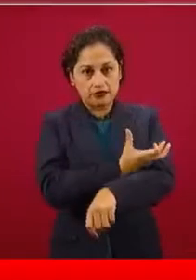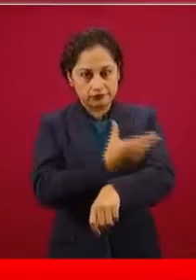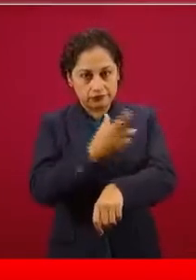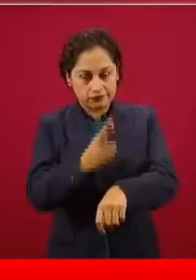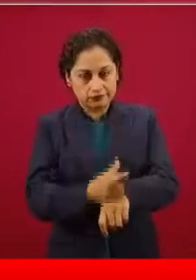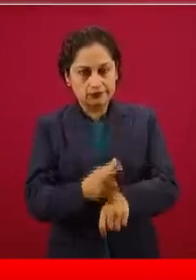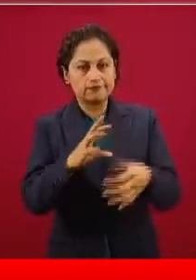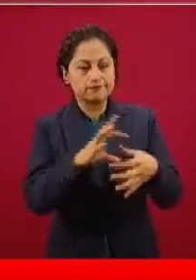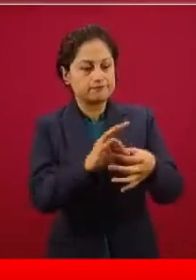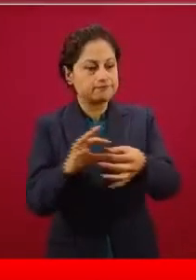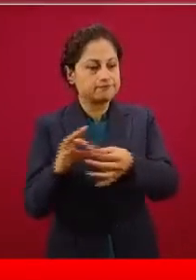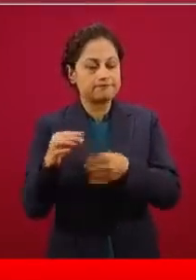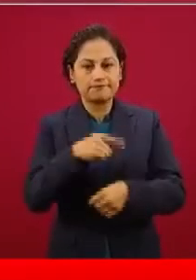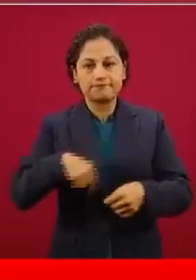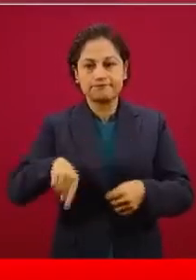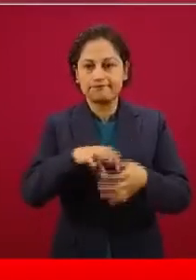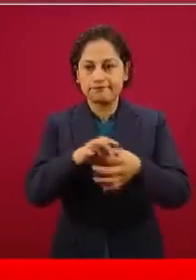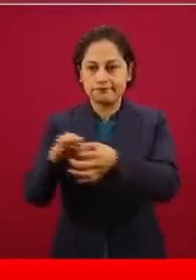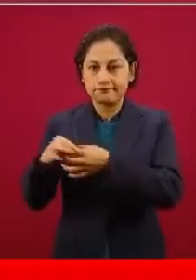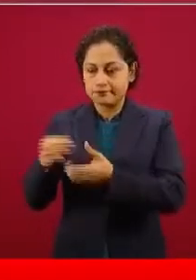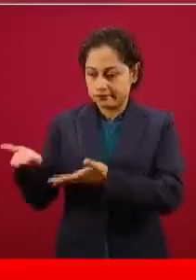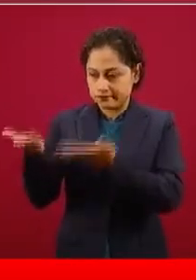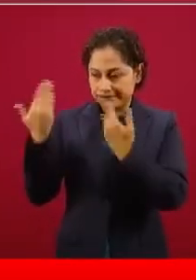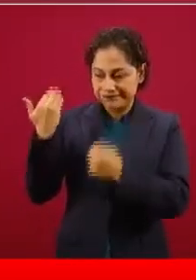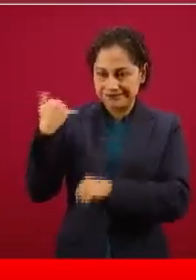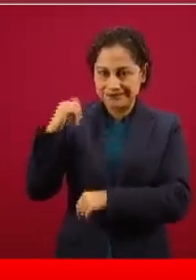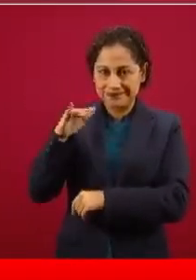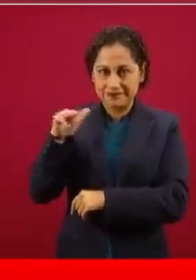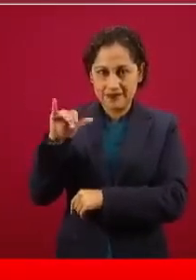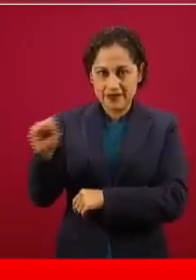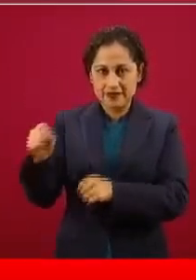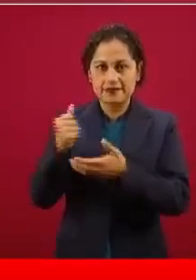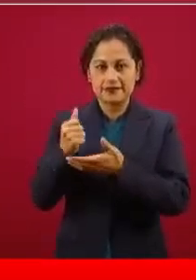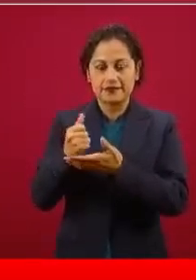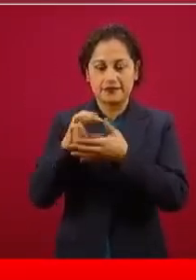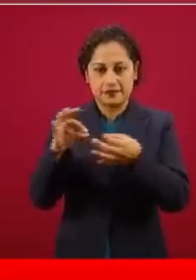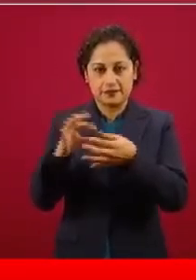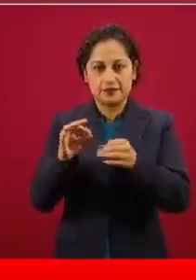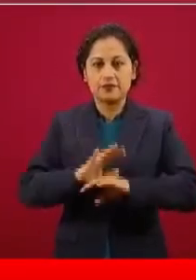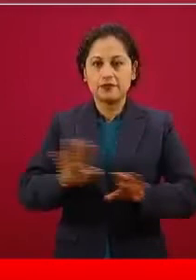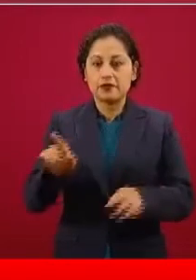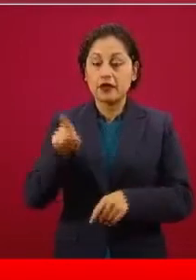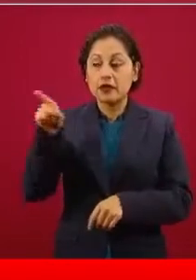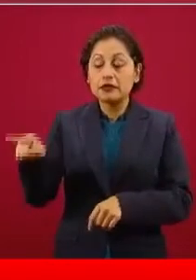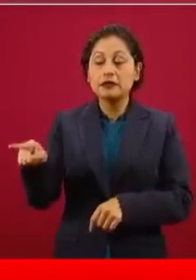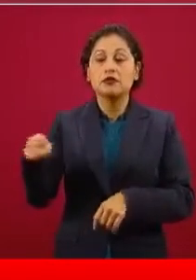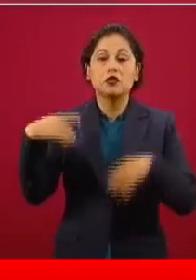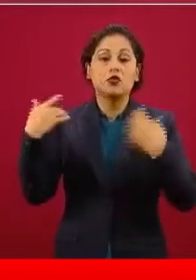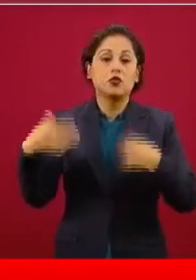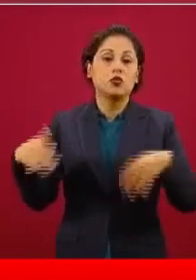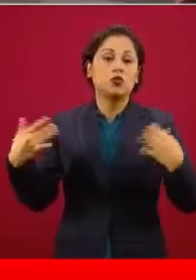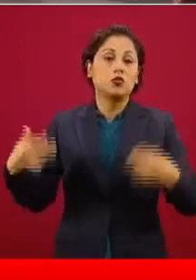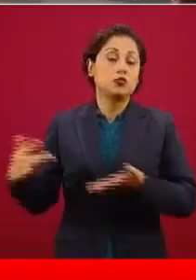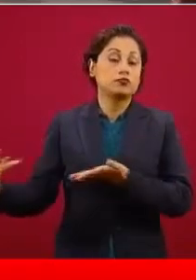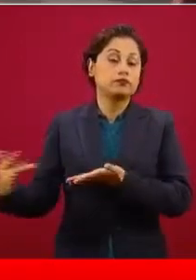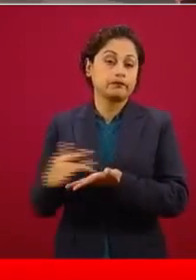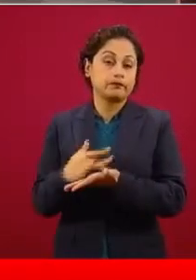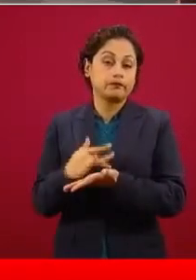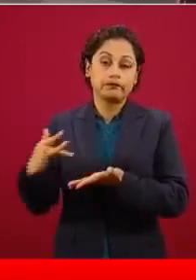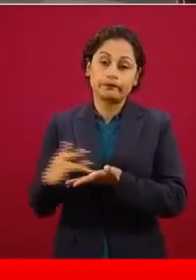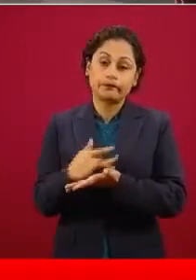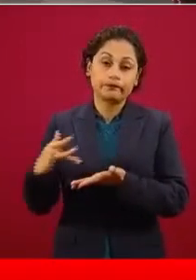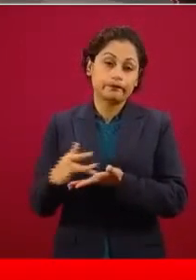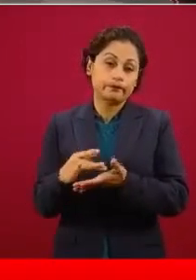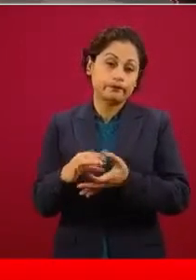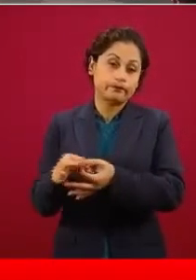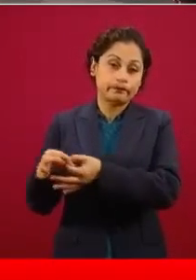acaba de informar el señor director del Instituto Mexicano de Seguro Social. Y ha sido un aliado indispensable para que tenga